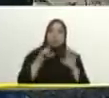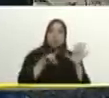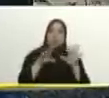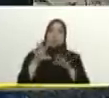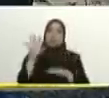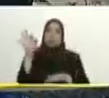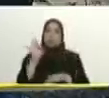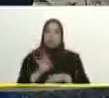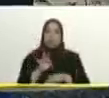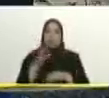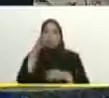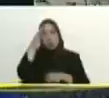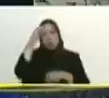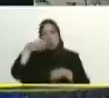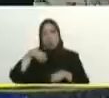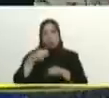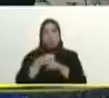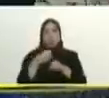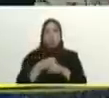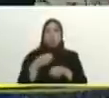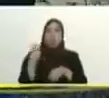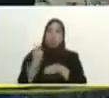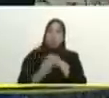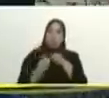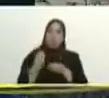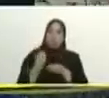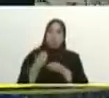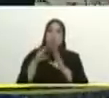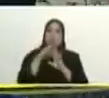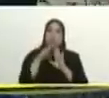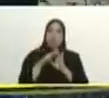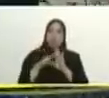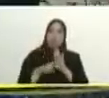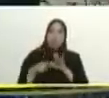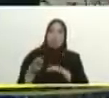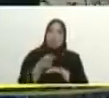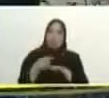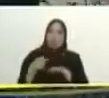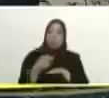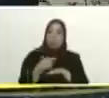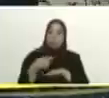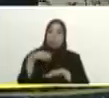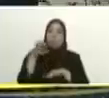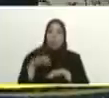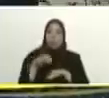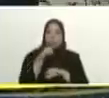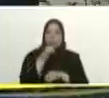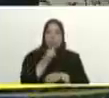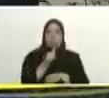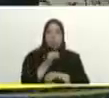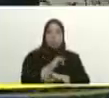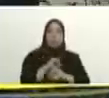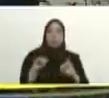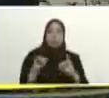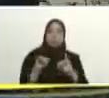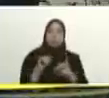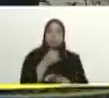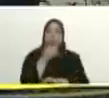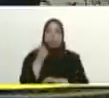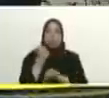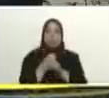% de acuerdo a la evaluación que hemos hecho con la instrucción del gobernador en el balance que hemos tenido porque bueno